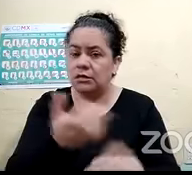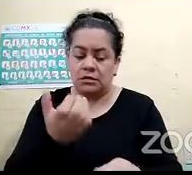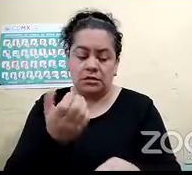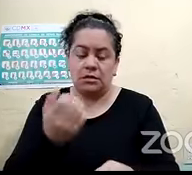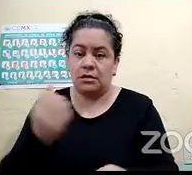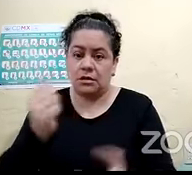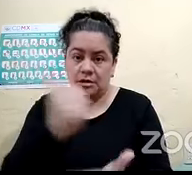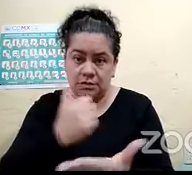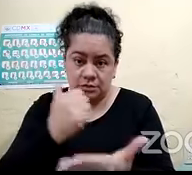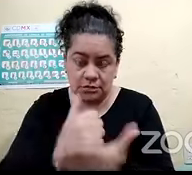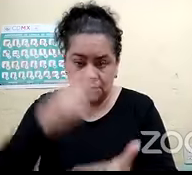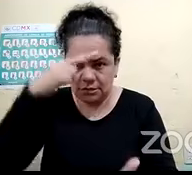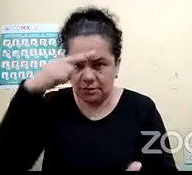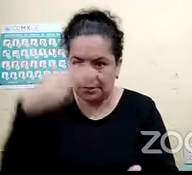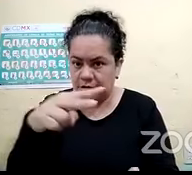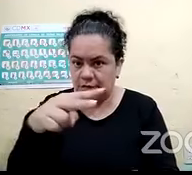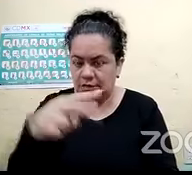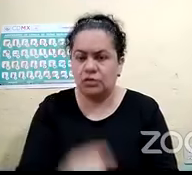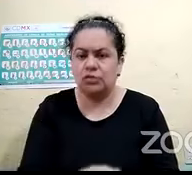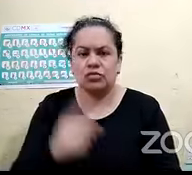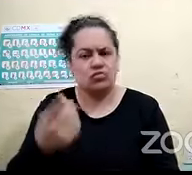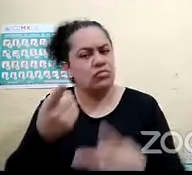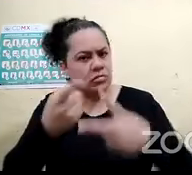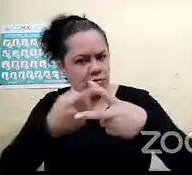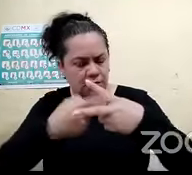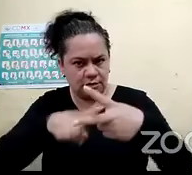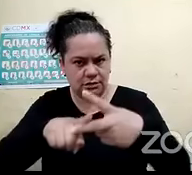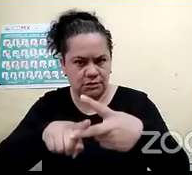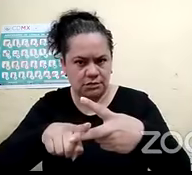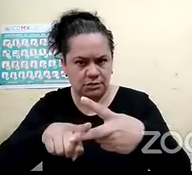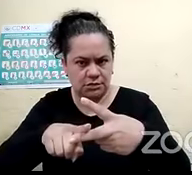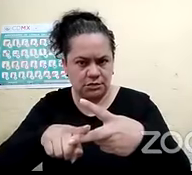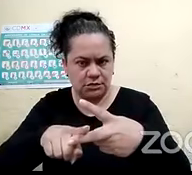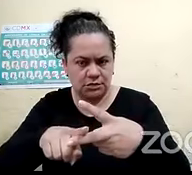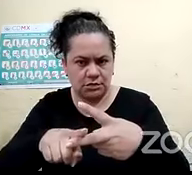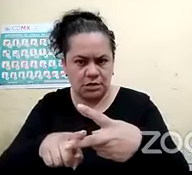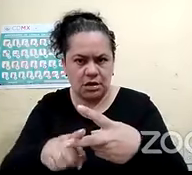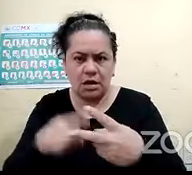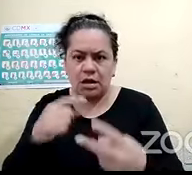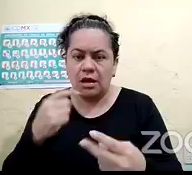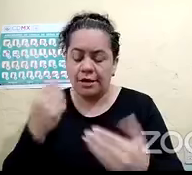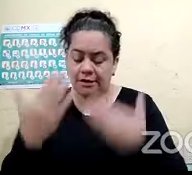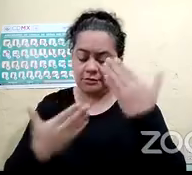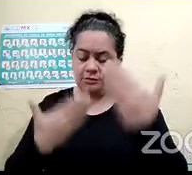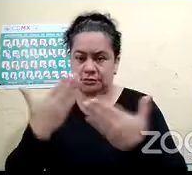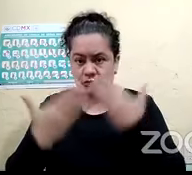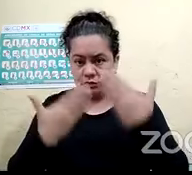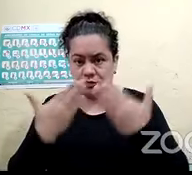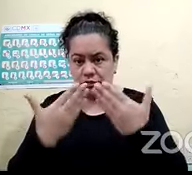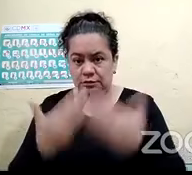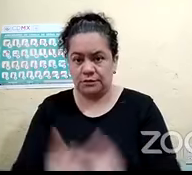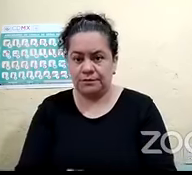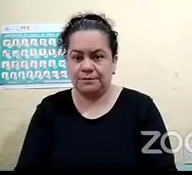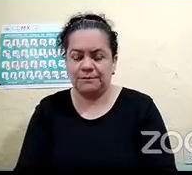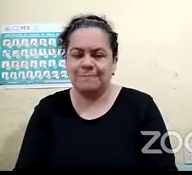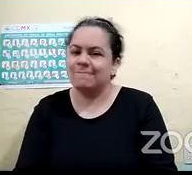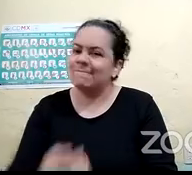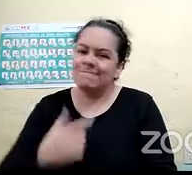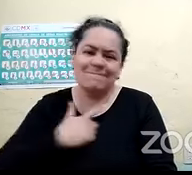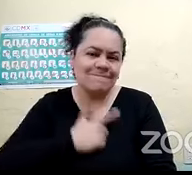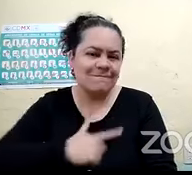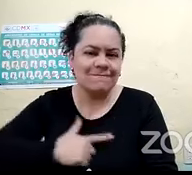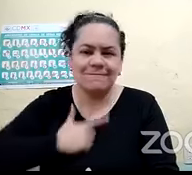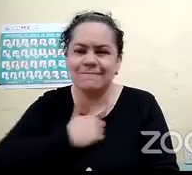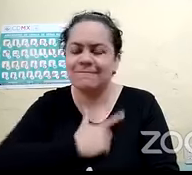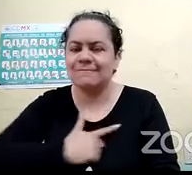Es donde pude iniciar todos mis estudios, en el cual, pues, sí, me gustó mucho. Siempre